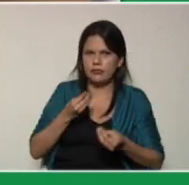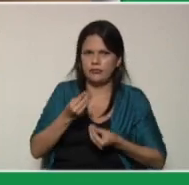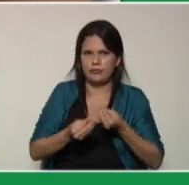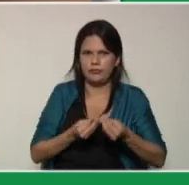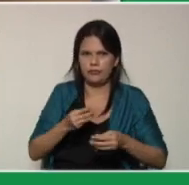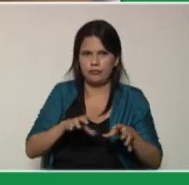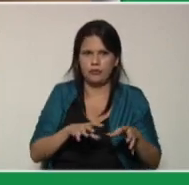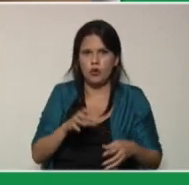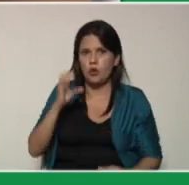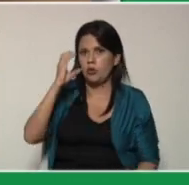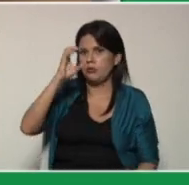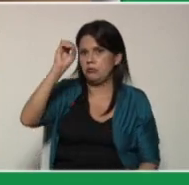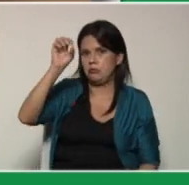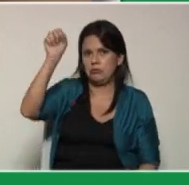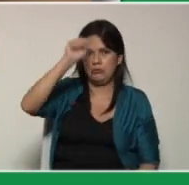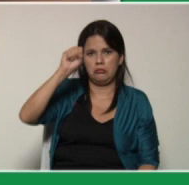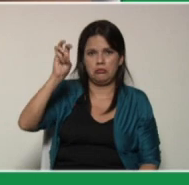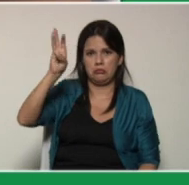un compost.